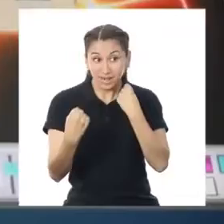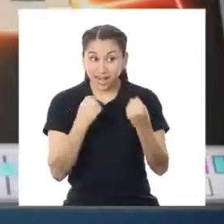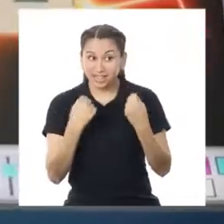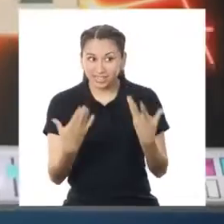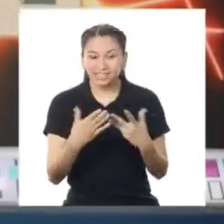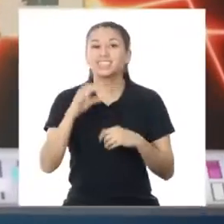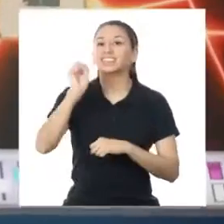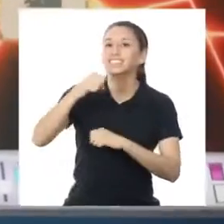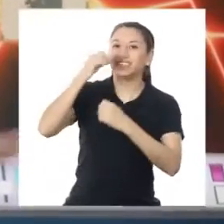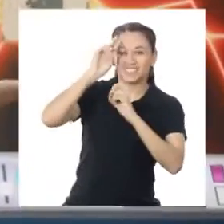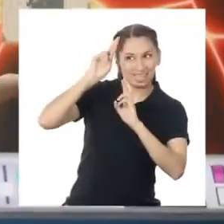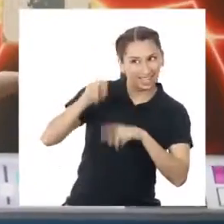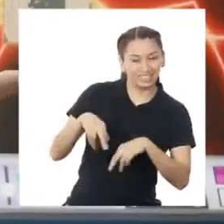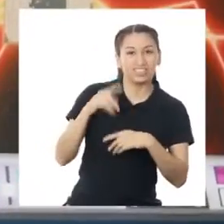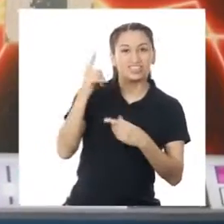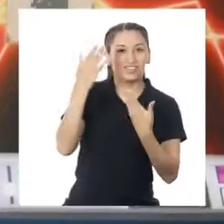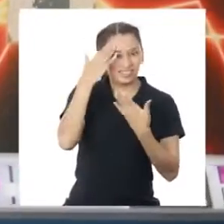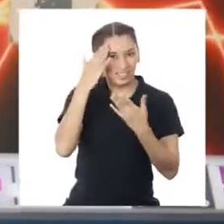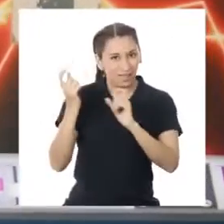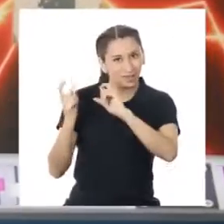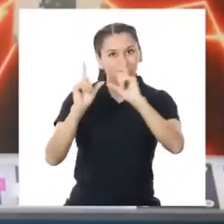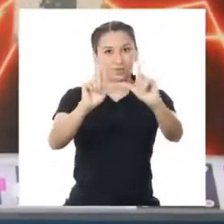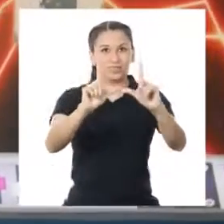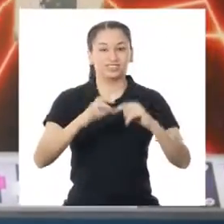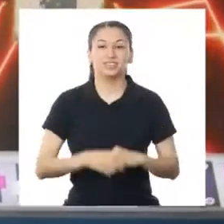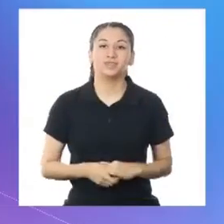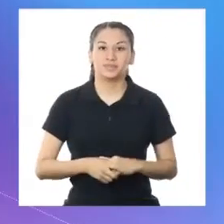¡Muy cierto! ¡Ya sabes qué poner!